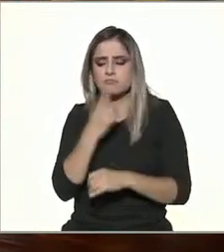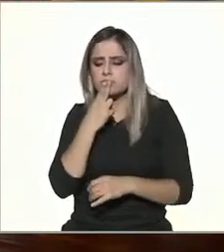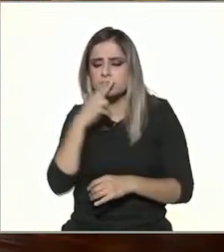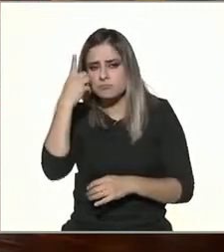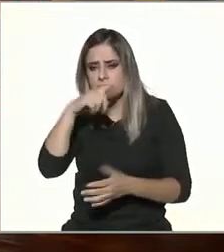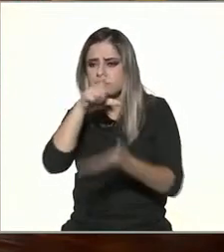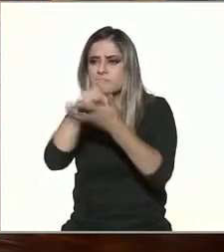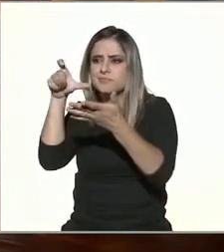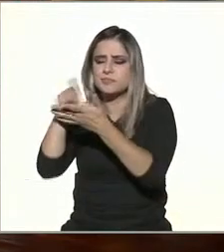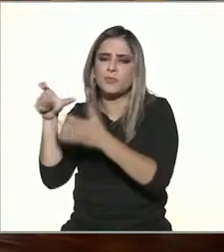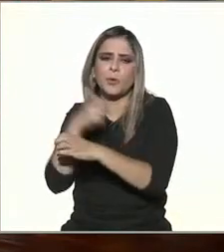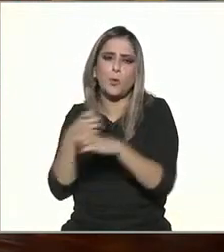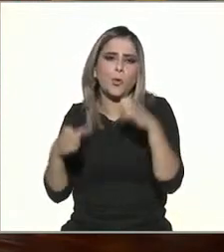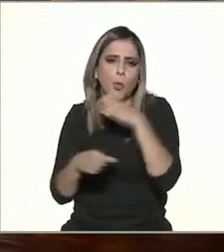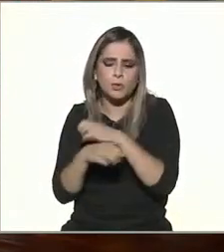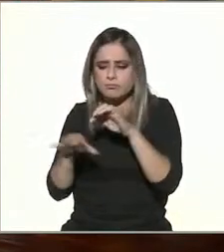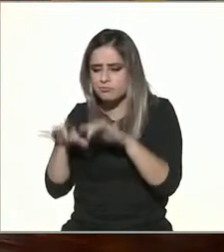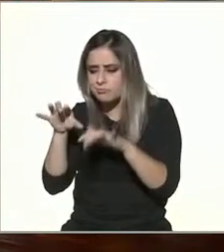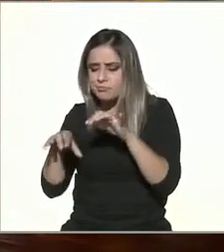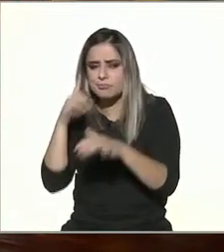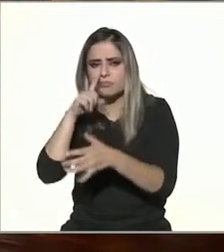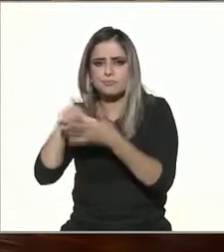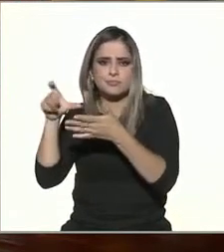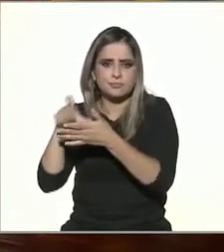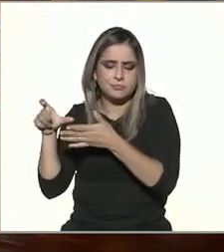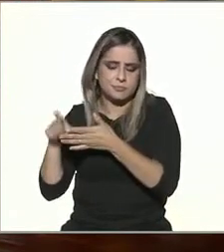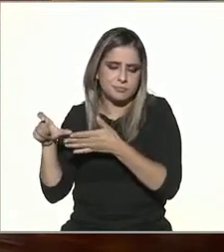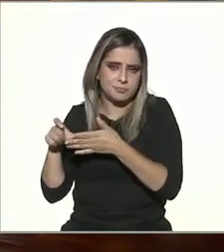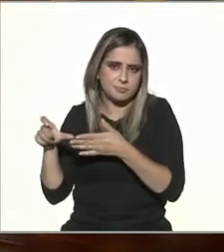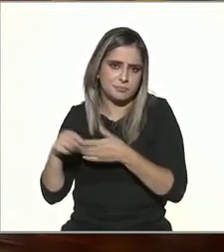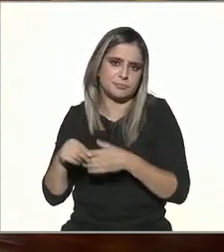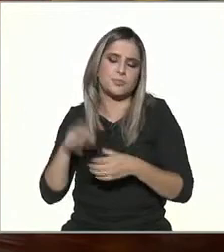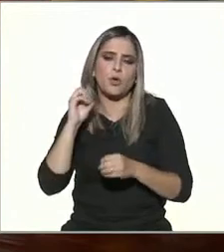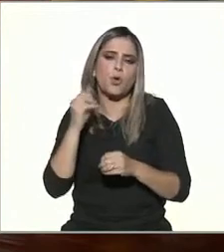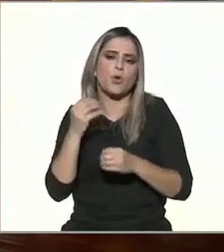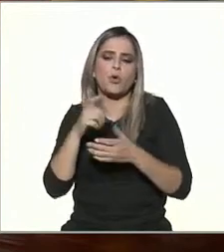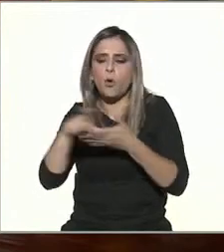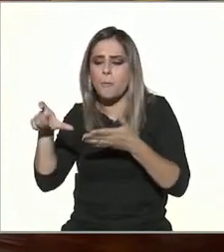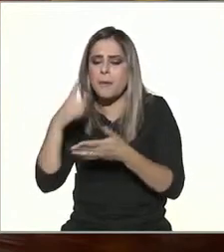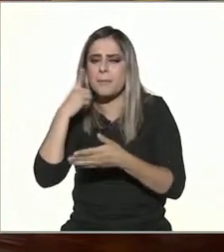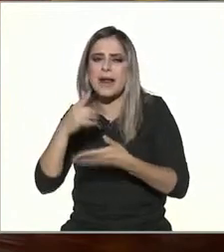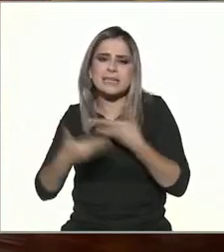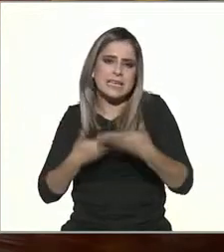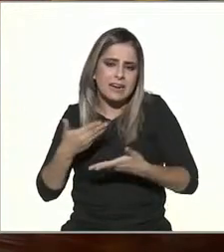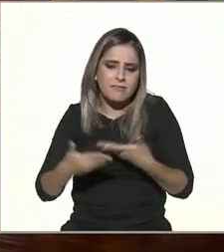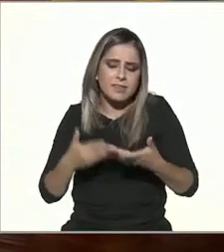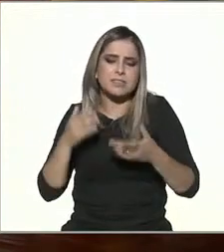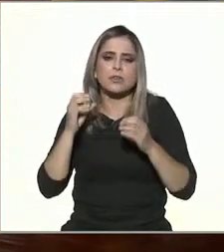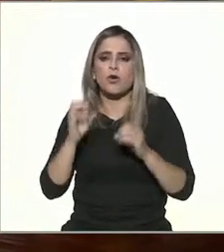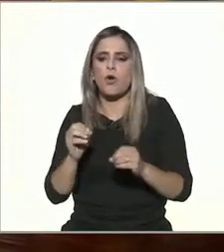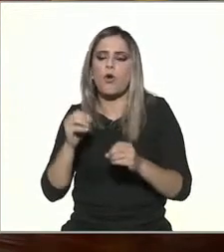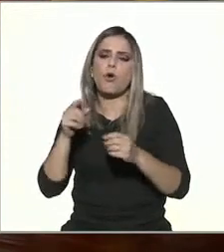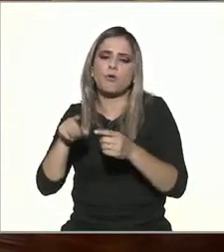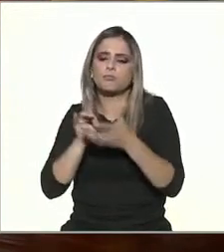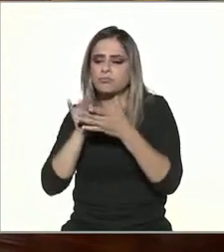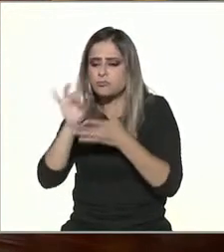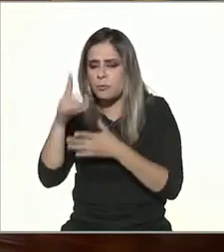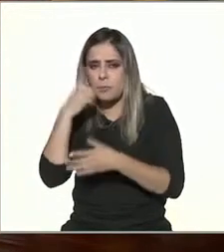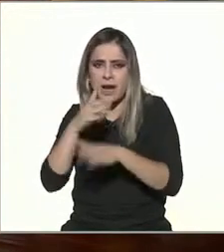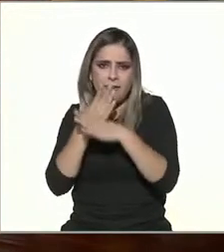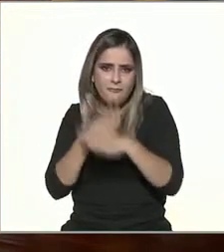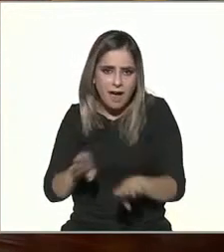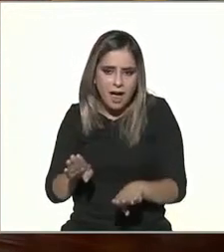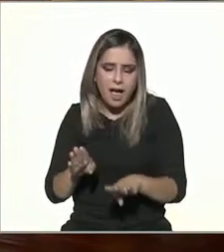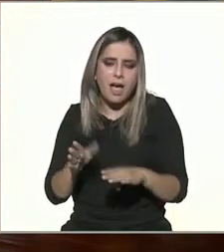30%, lo utilizamos para comprar productos o servicios, para también operaciones bancarias en línea, ya